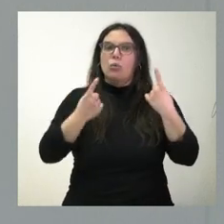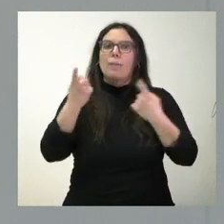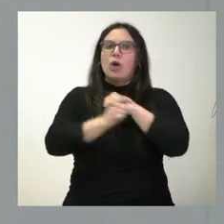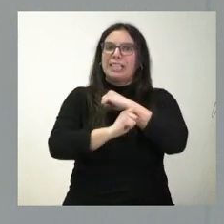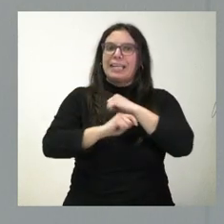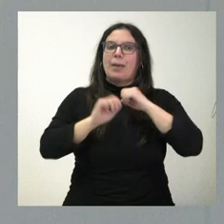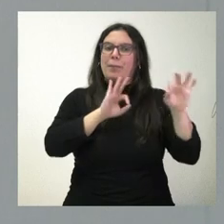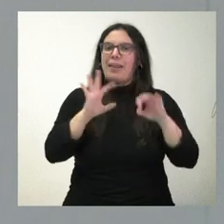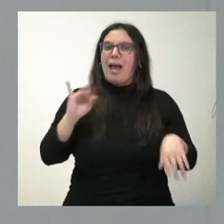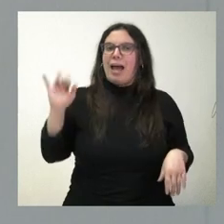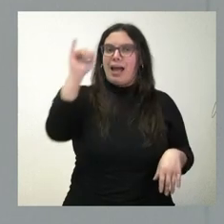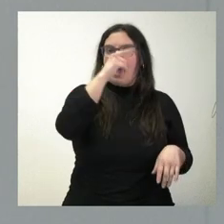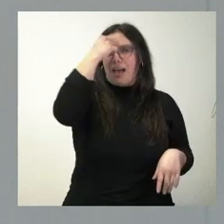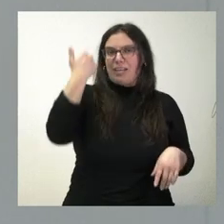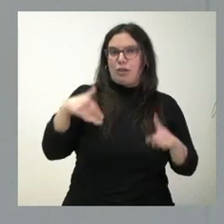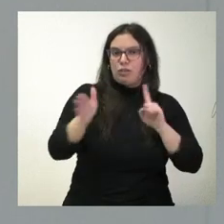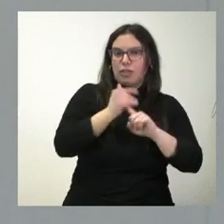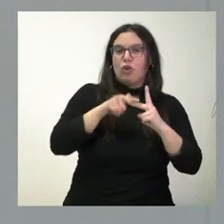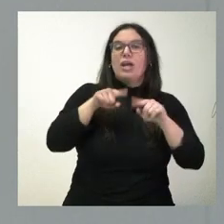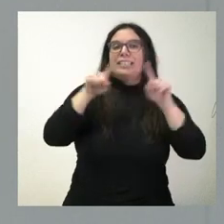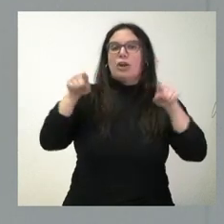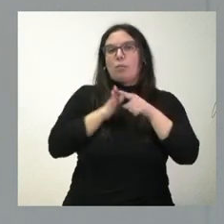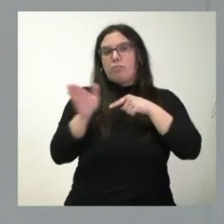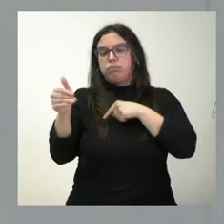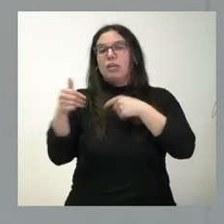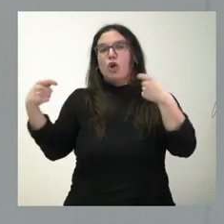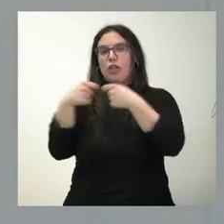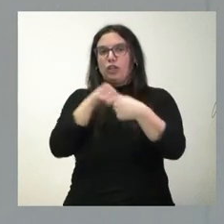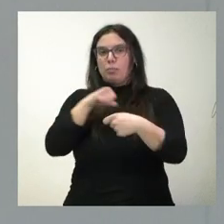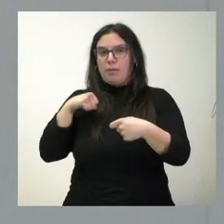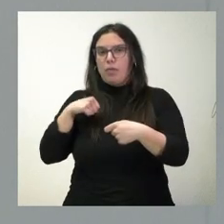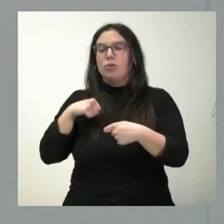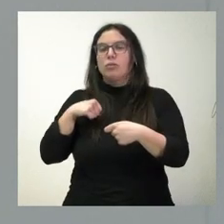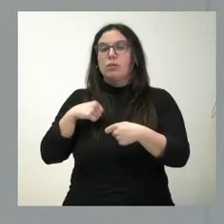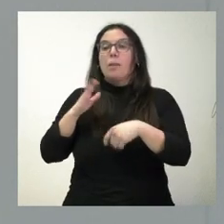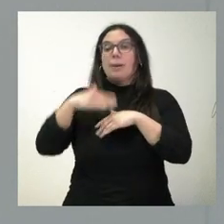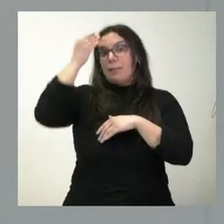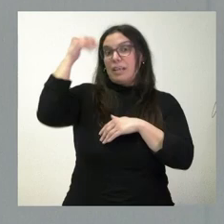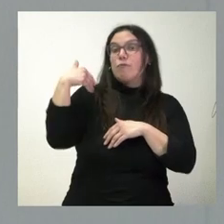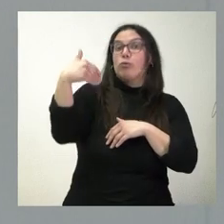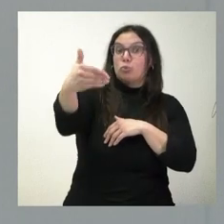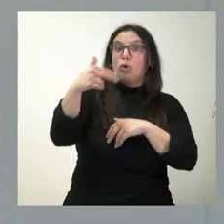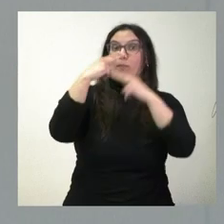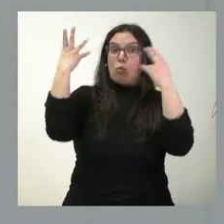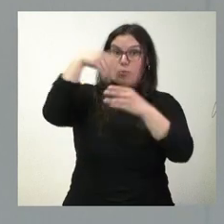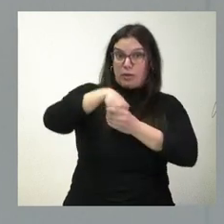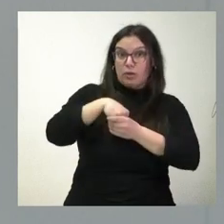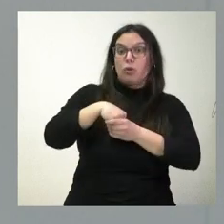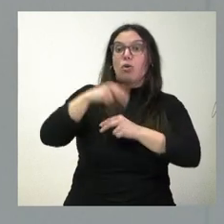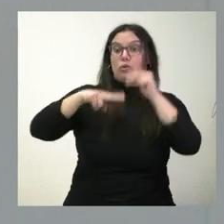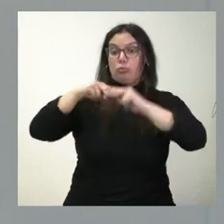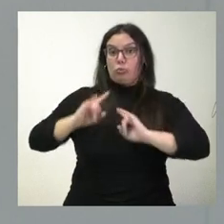cada una de ellas. En Ávila se consiguió, en Segovia se está prestando a través de ese concierto sin perjuicio de su extensión al hospital público cuando